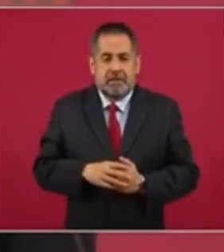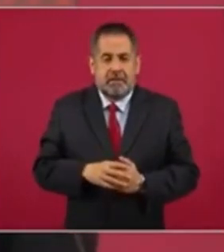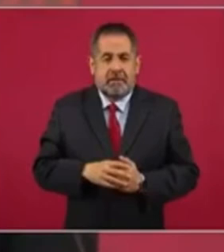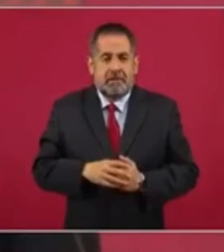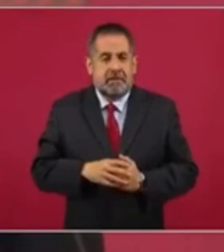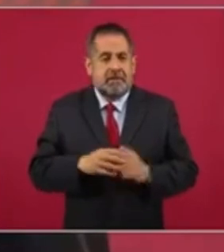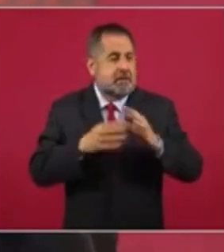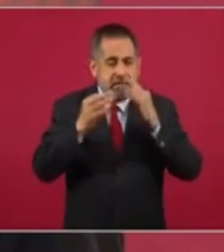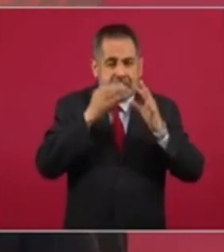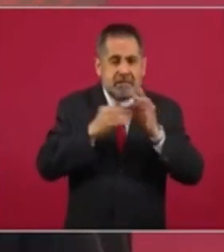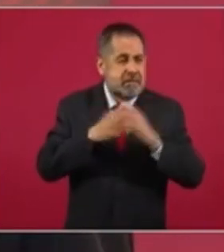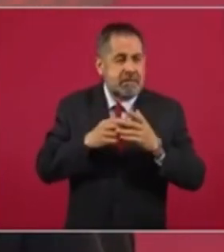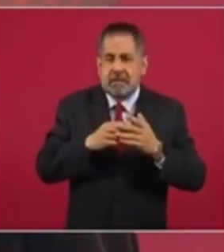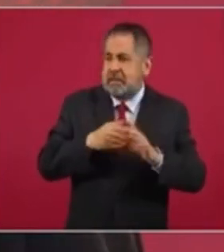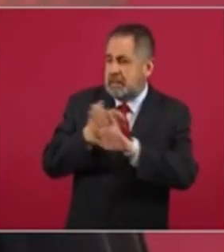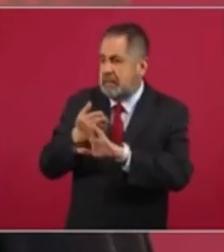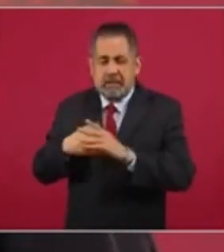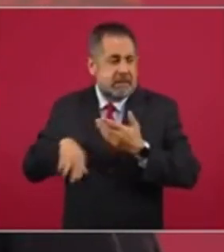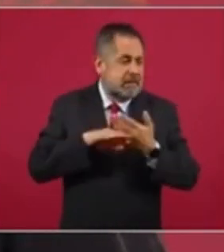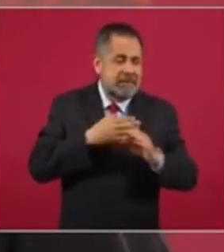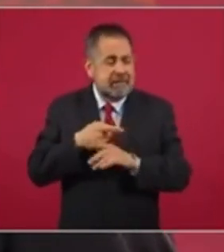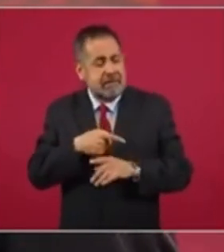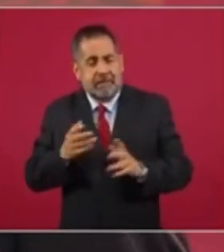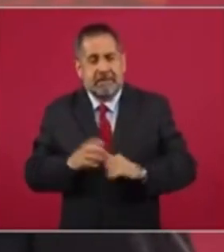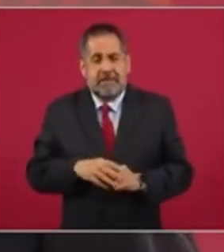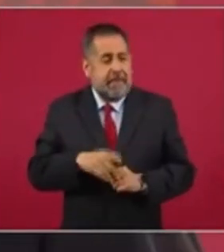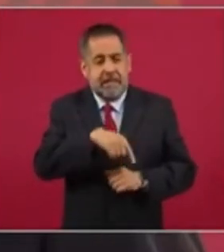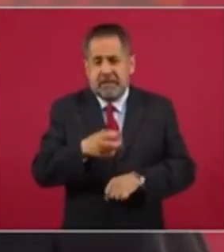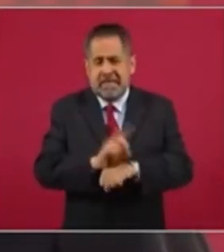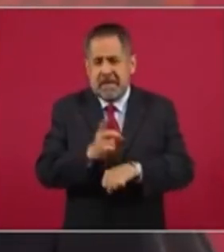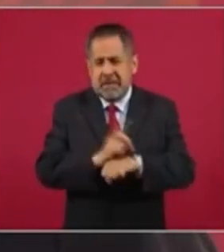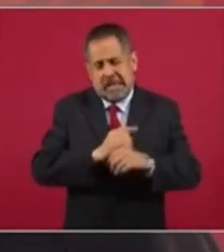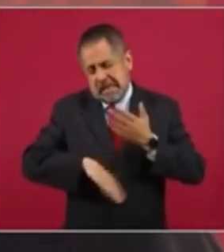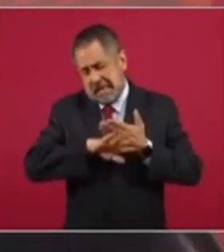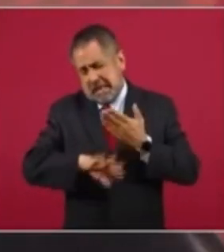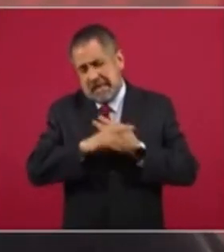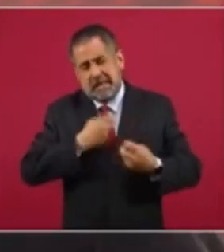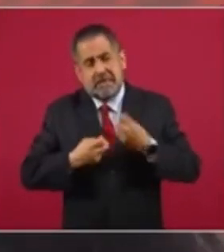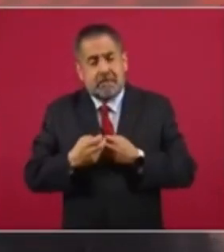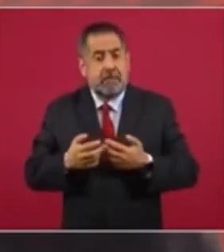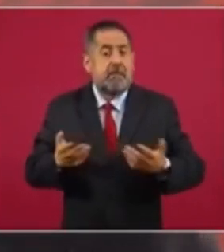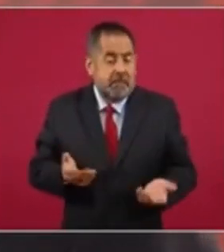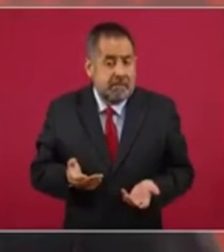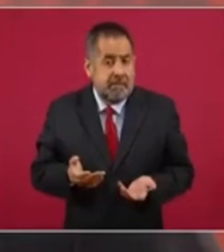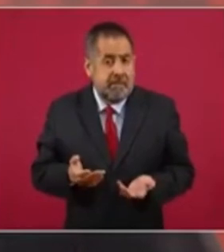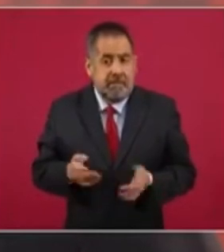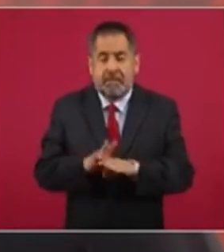de acusaciones, cuántos ataques diario y resulta que